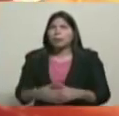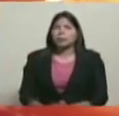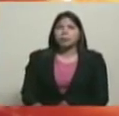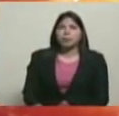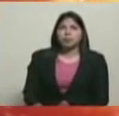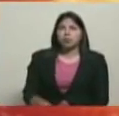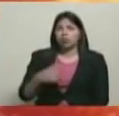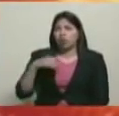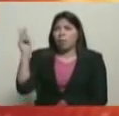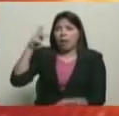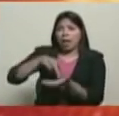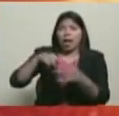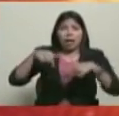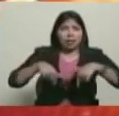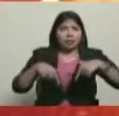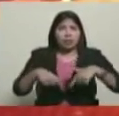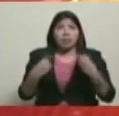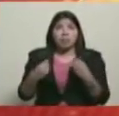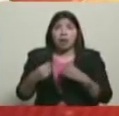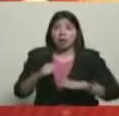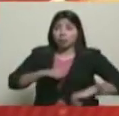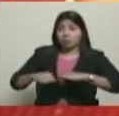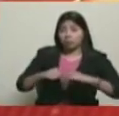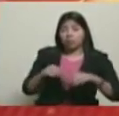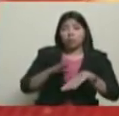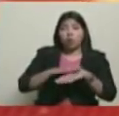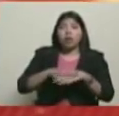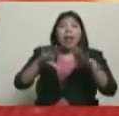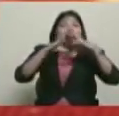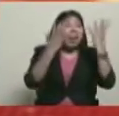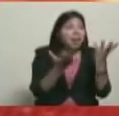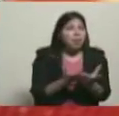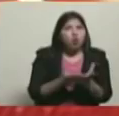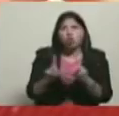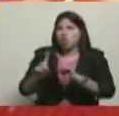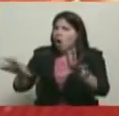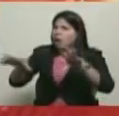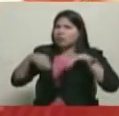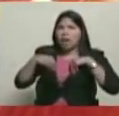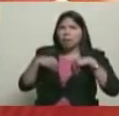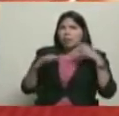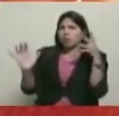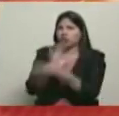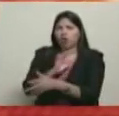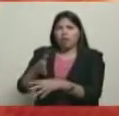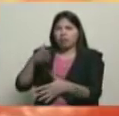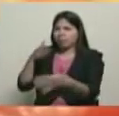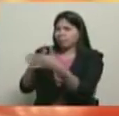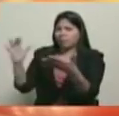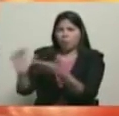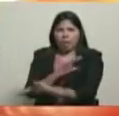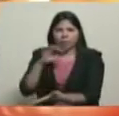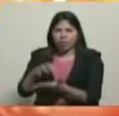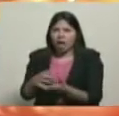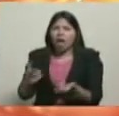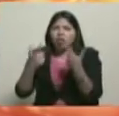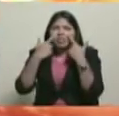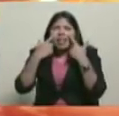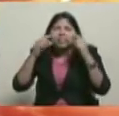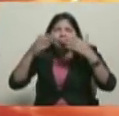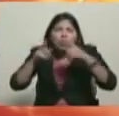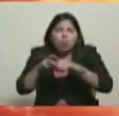nuestros planes. ¿Por qué? Porque el mundo repudia este tipo de acciones y cada día el mundo se da cuenta con mayor